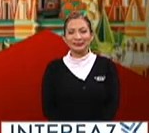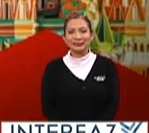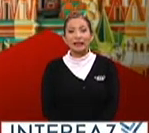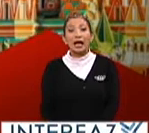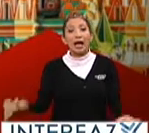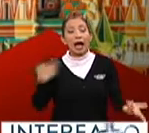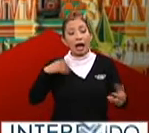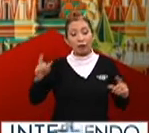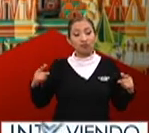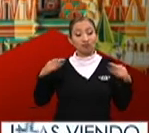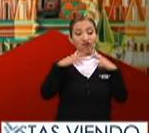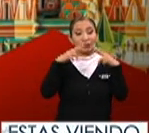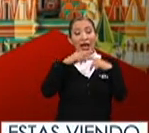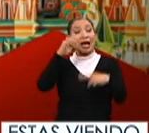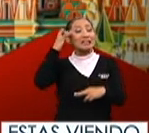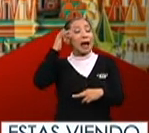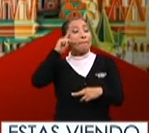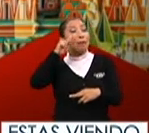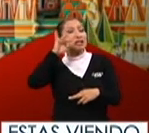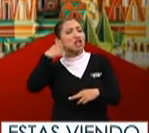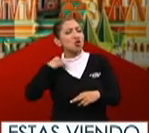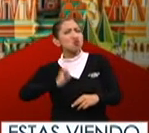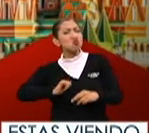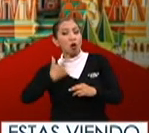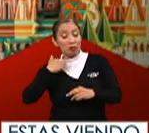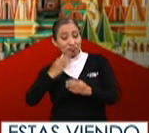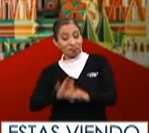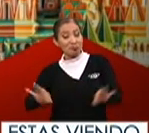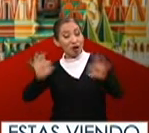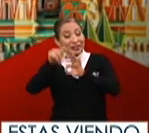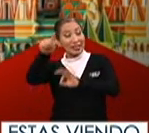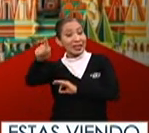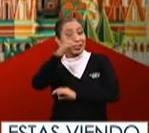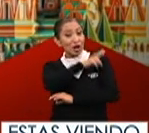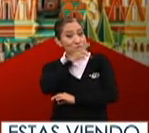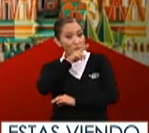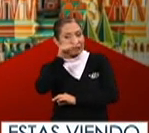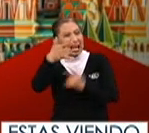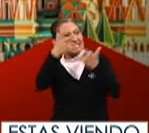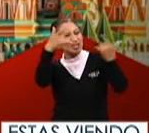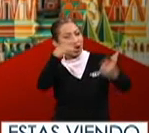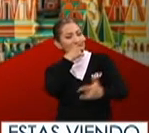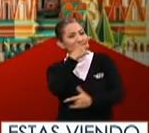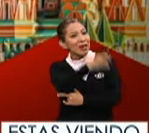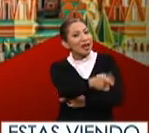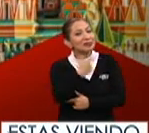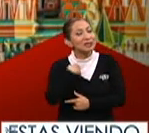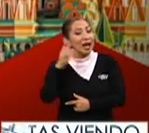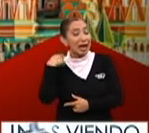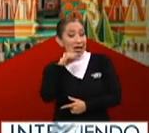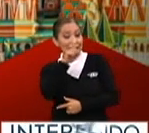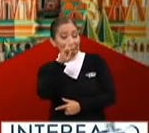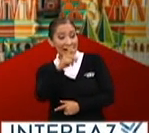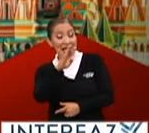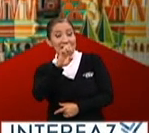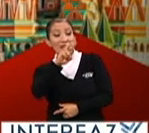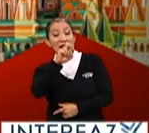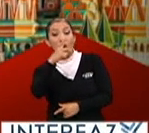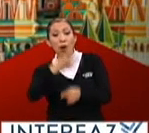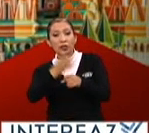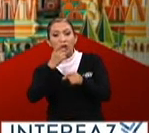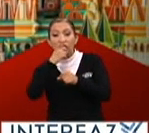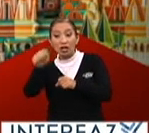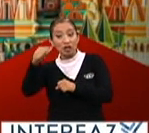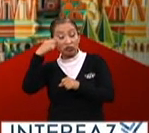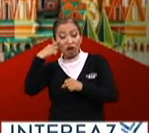La Catedral de San Basilio es el templo más representativo de Moscú. La leyenda dice que el zar Iván IV ordenó